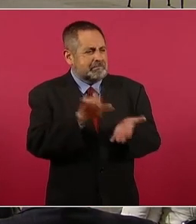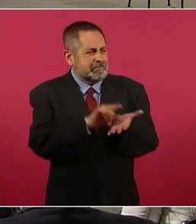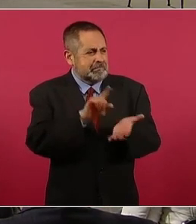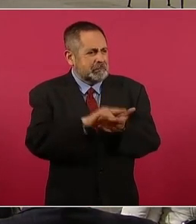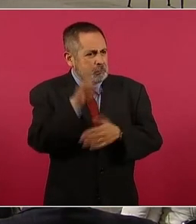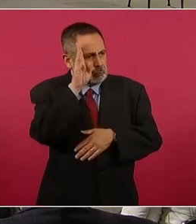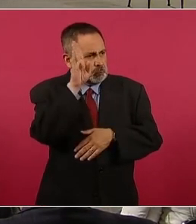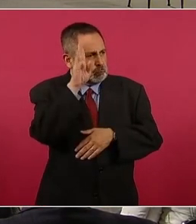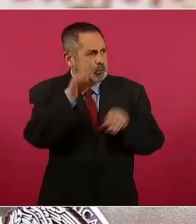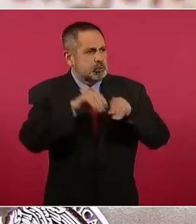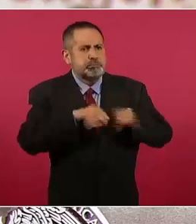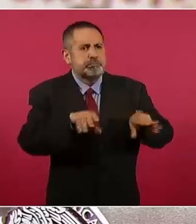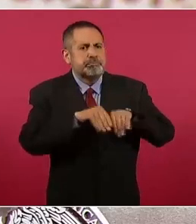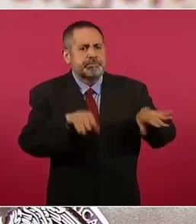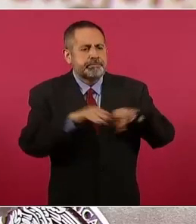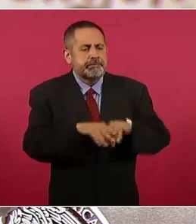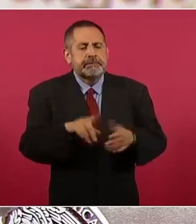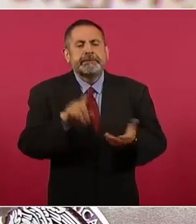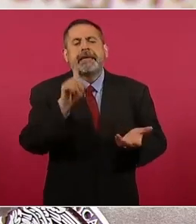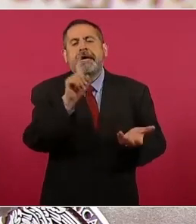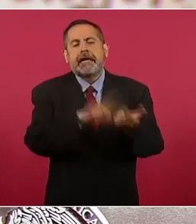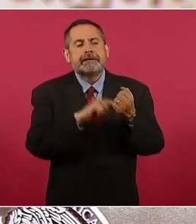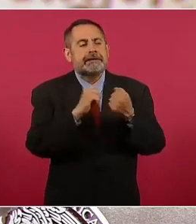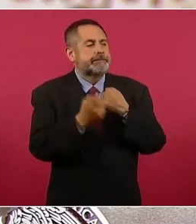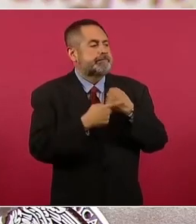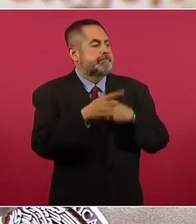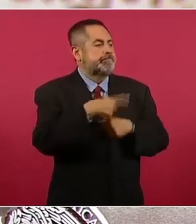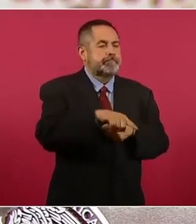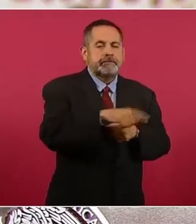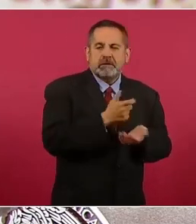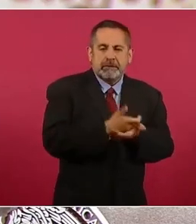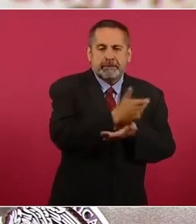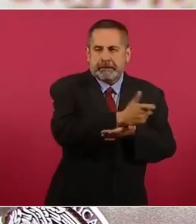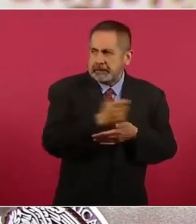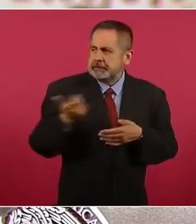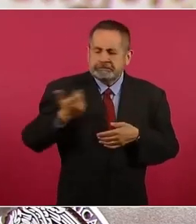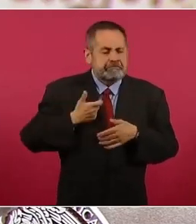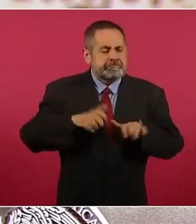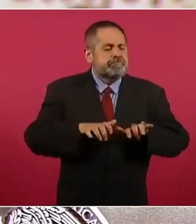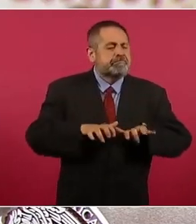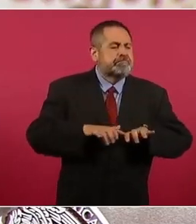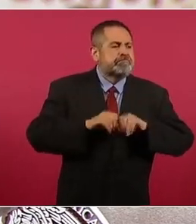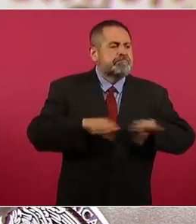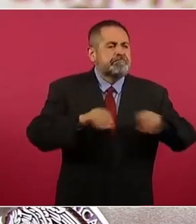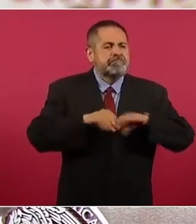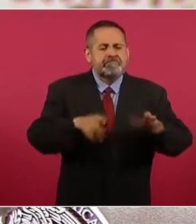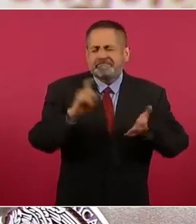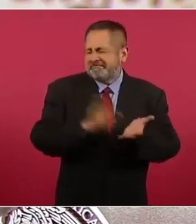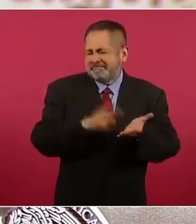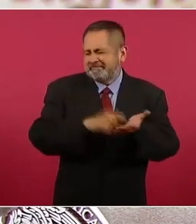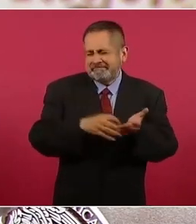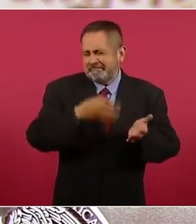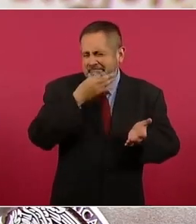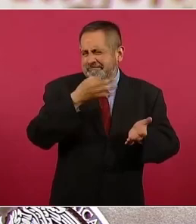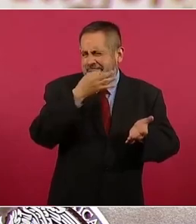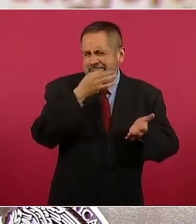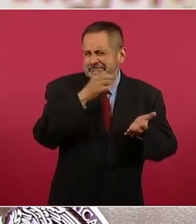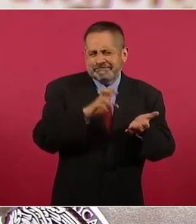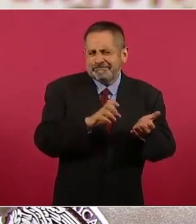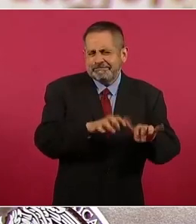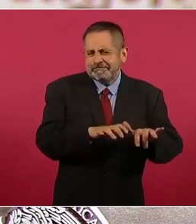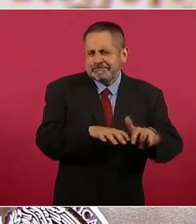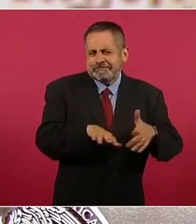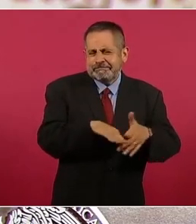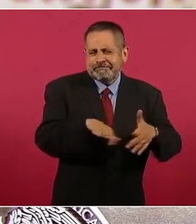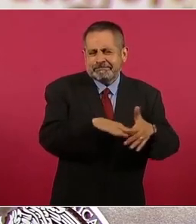campaña coordinada para posicionar y amplificar la narconarrativa que se intensificó en las